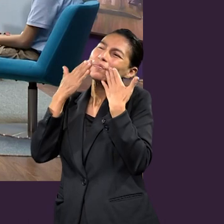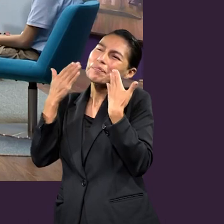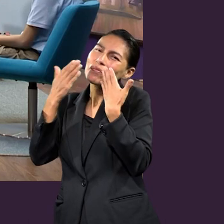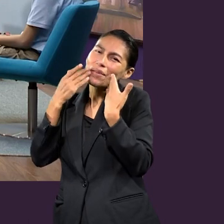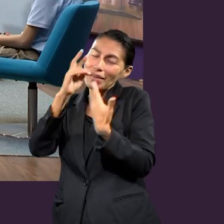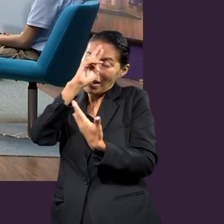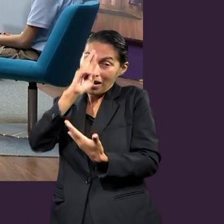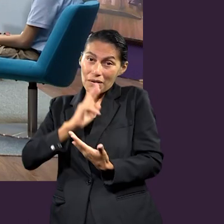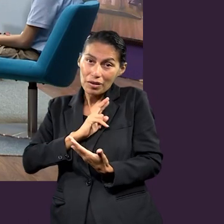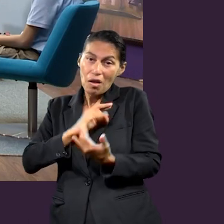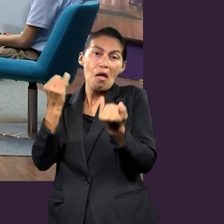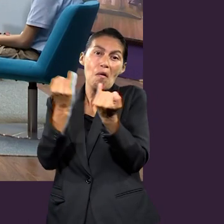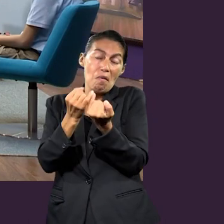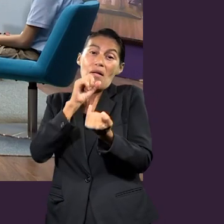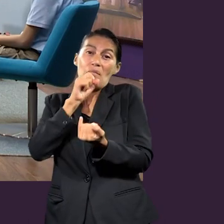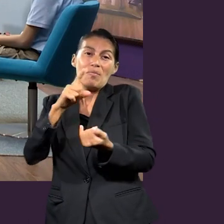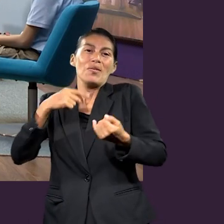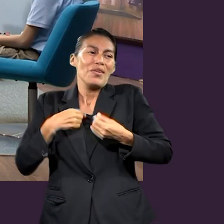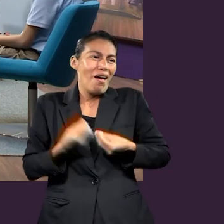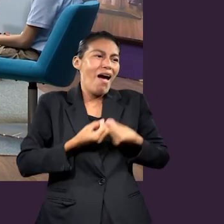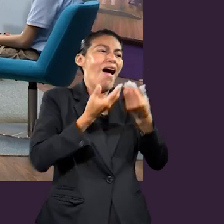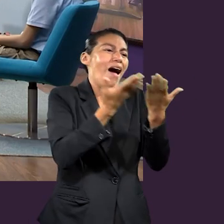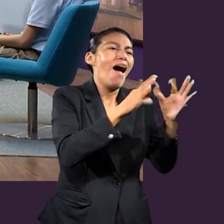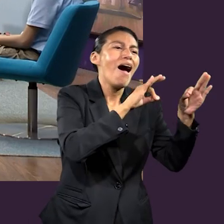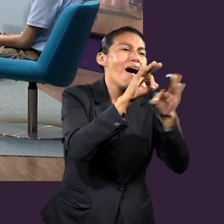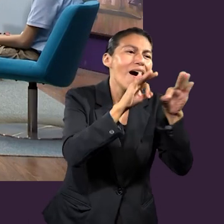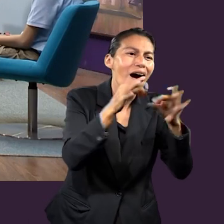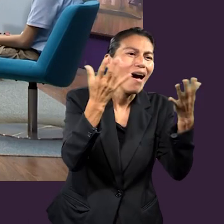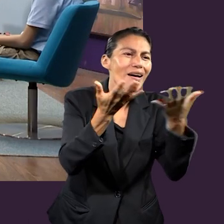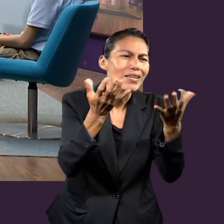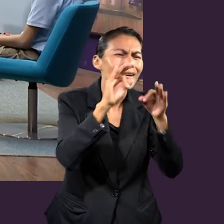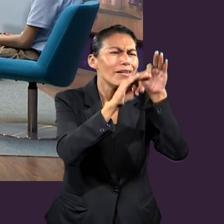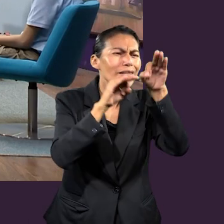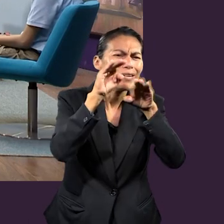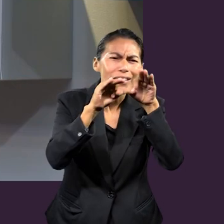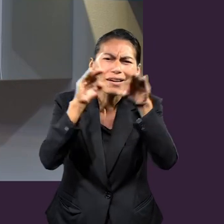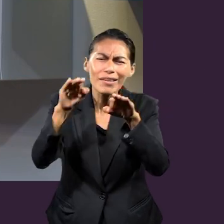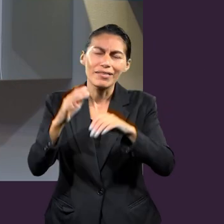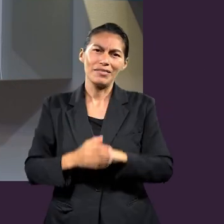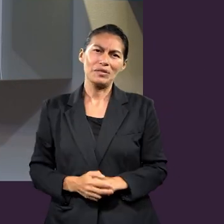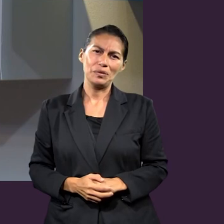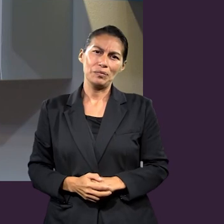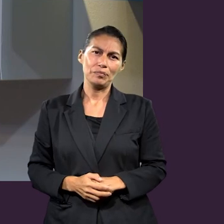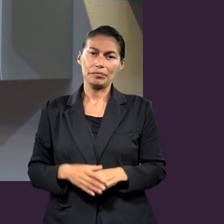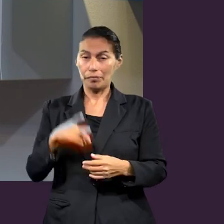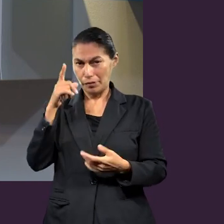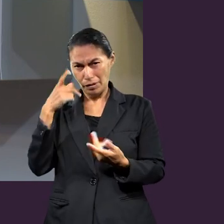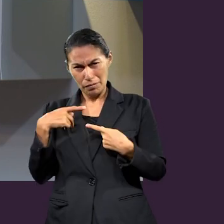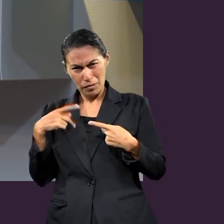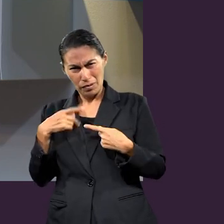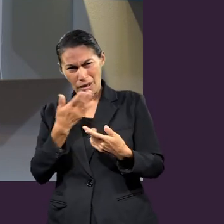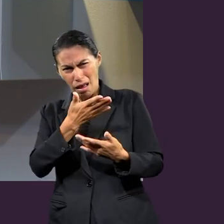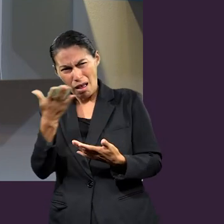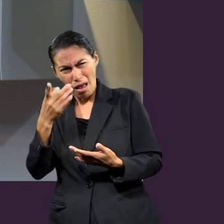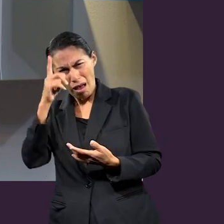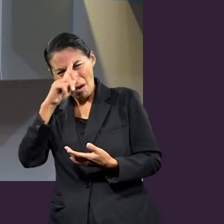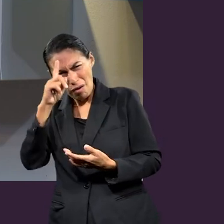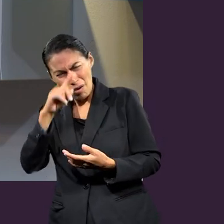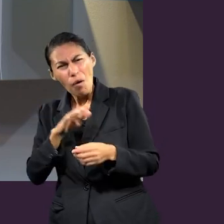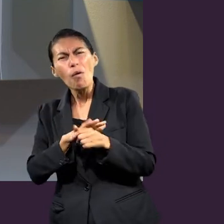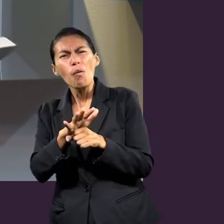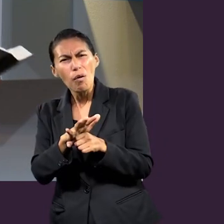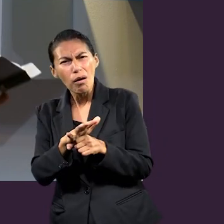pregunta. ¿Qué mensaje le darían a alguien que está escuchando o que está leyendo esto?